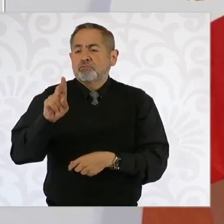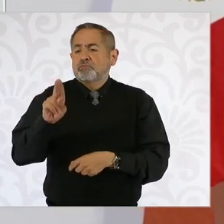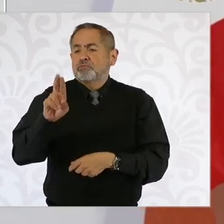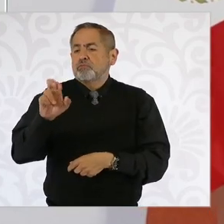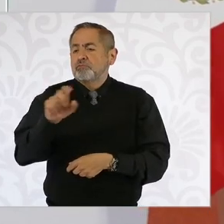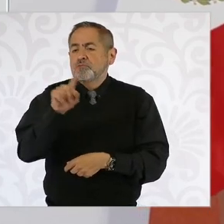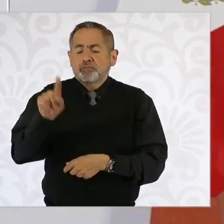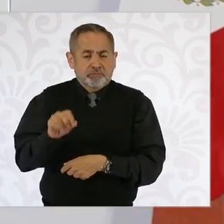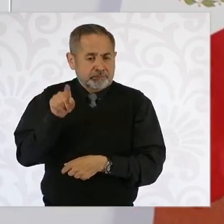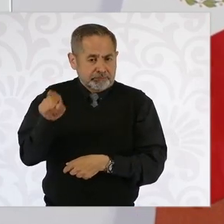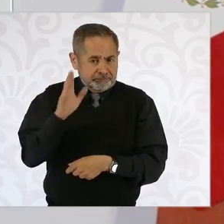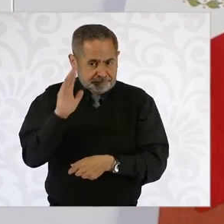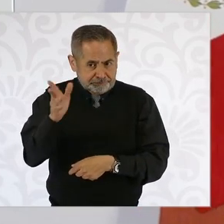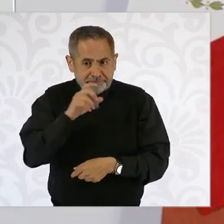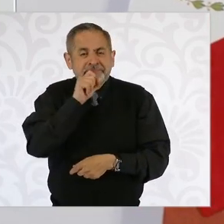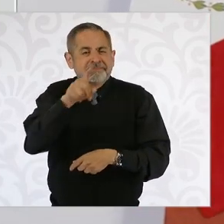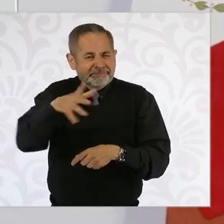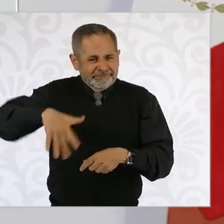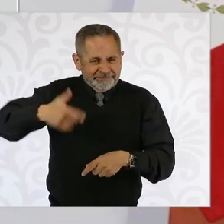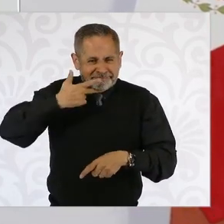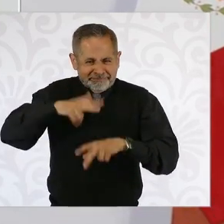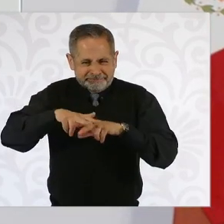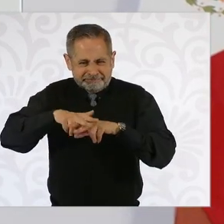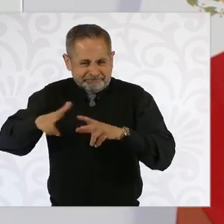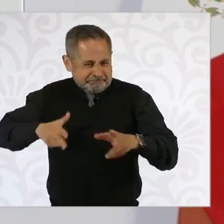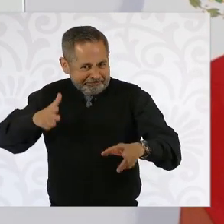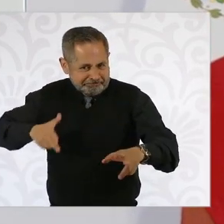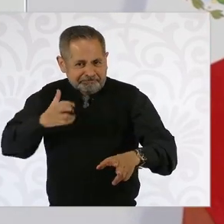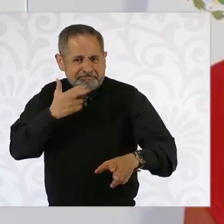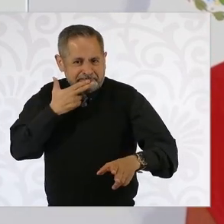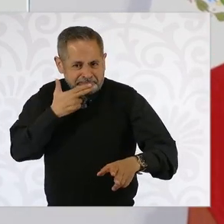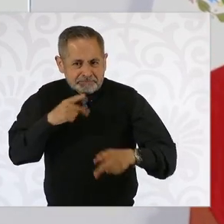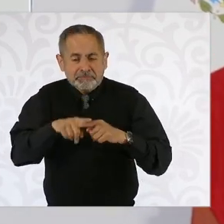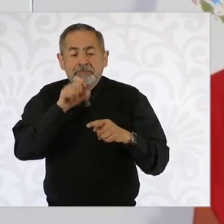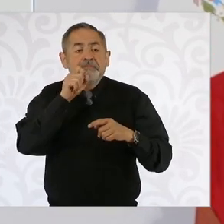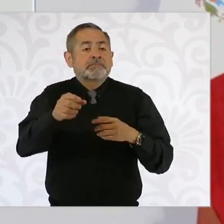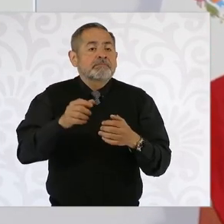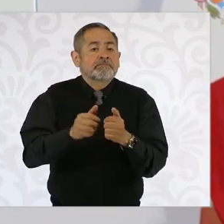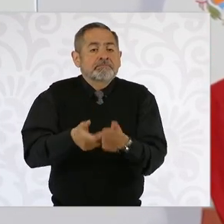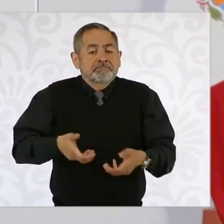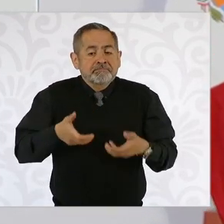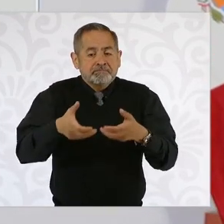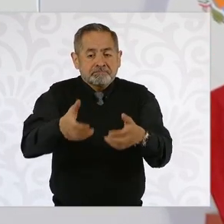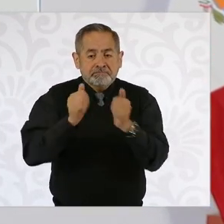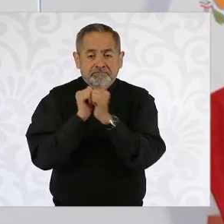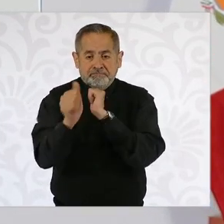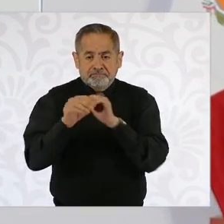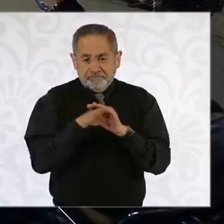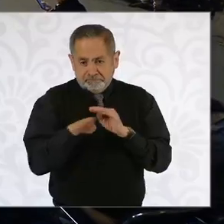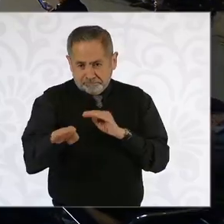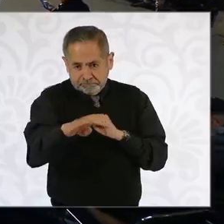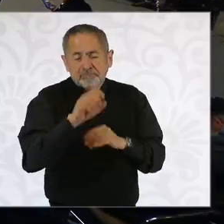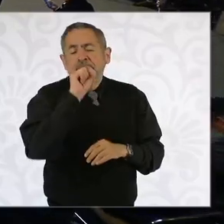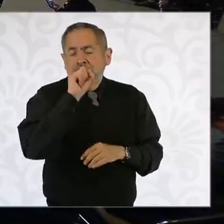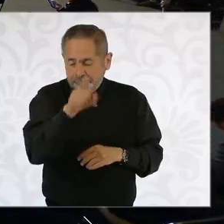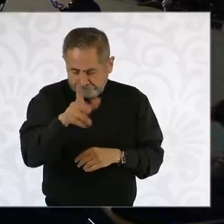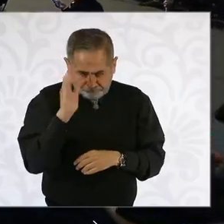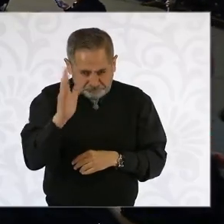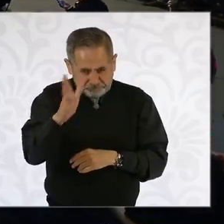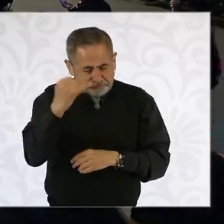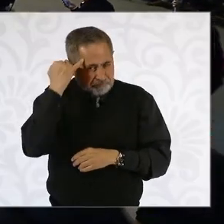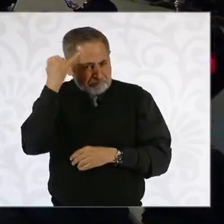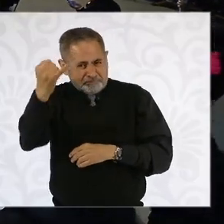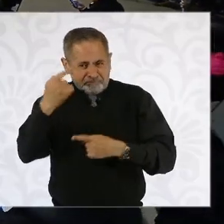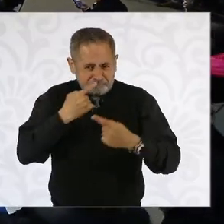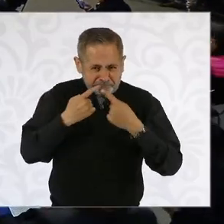entre otros el ferrocarril que planteas, hay también una carretera que está planteada incluso, digamos,